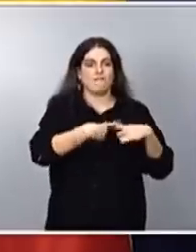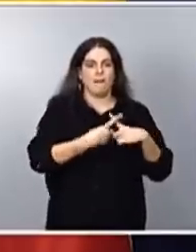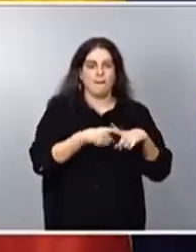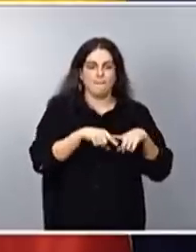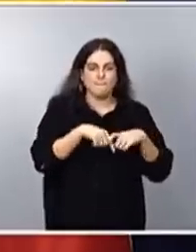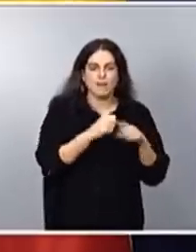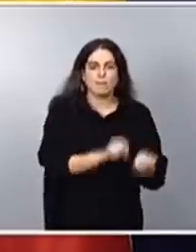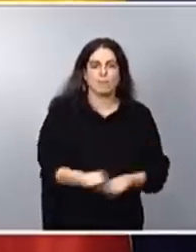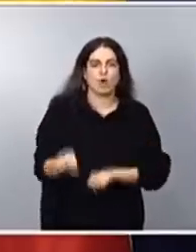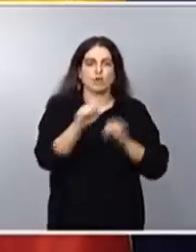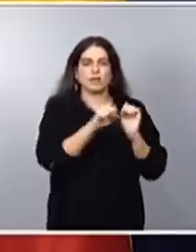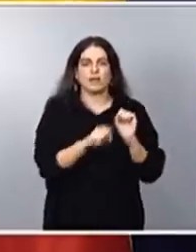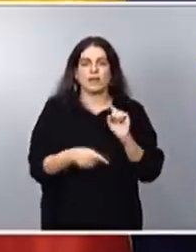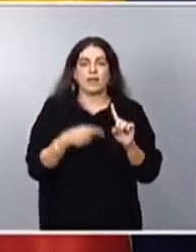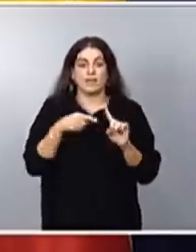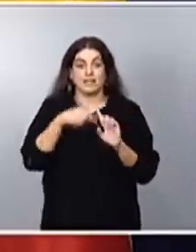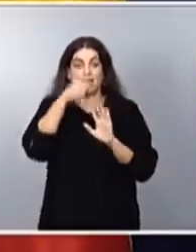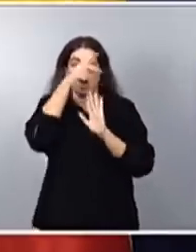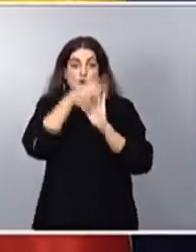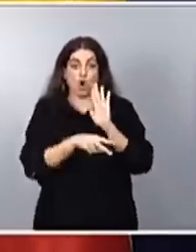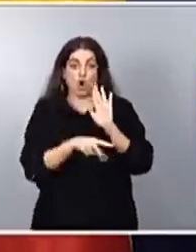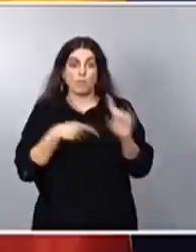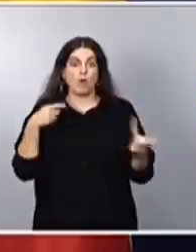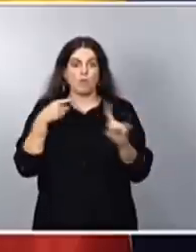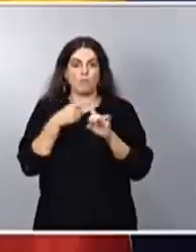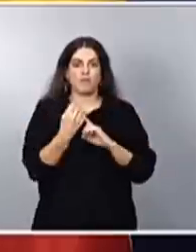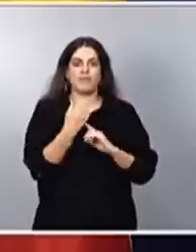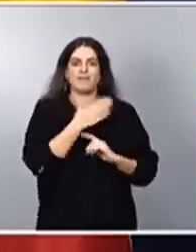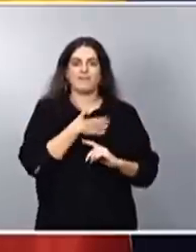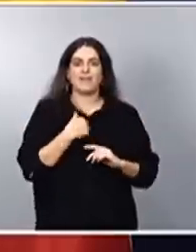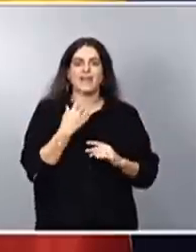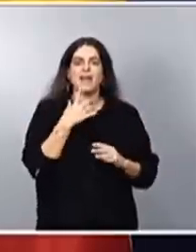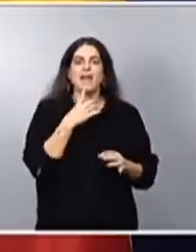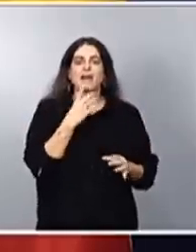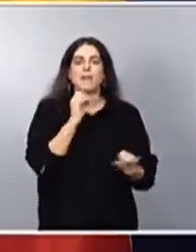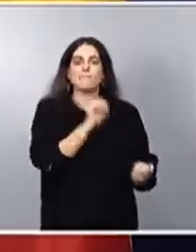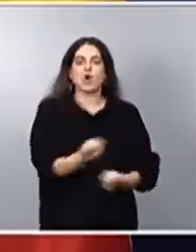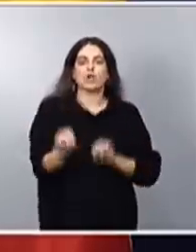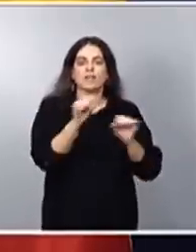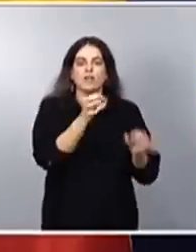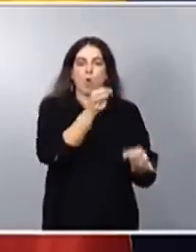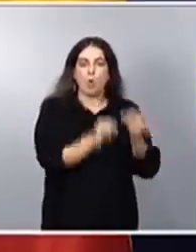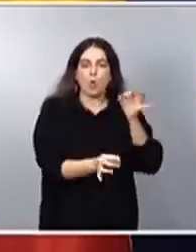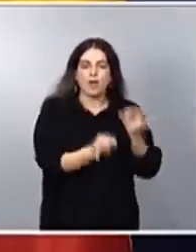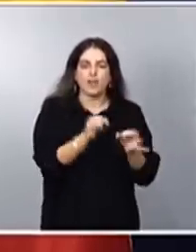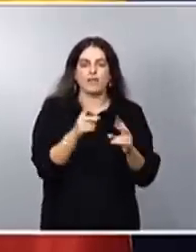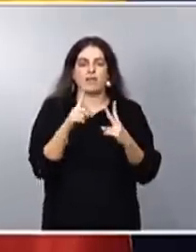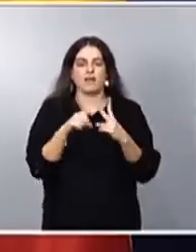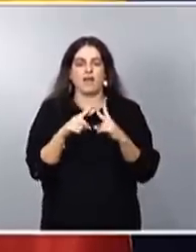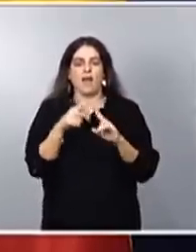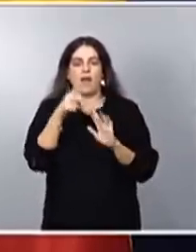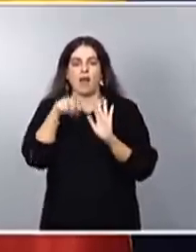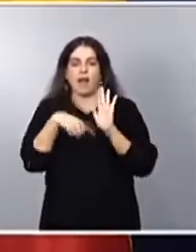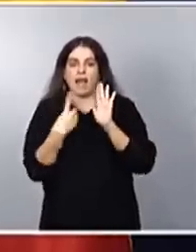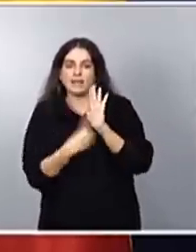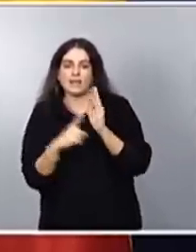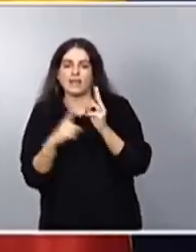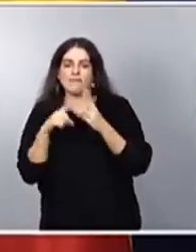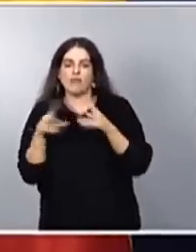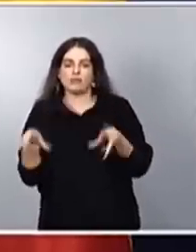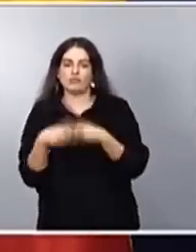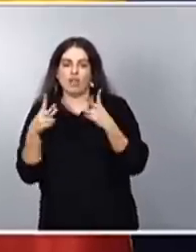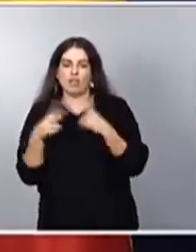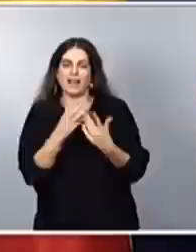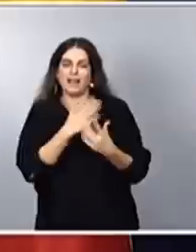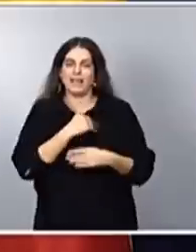reforzar la protección jurídica, económica y social de todas las familias, dando cumplimiento a una norma que